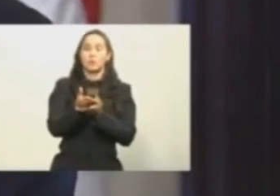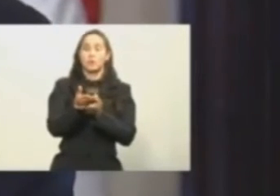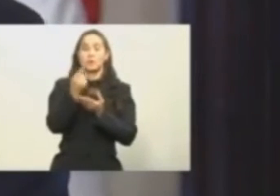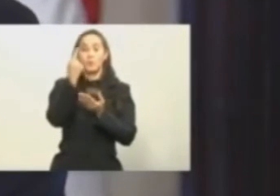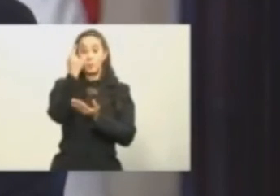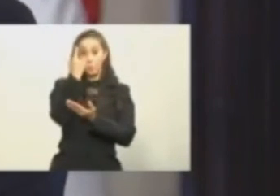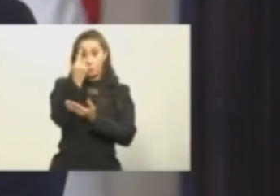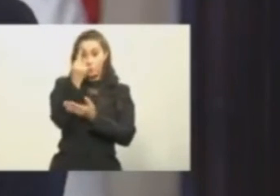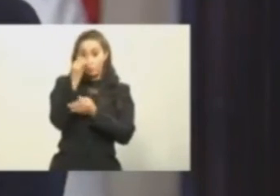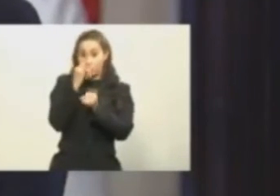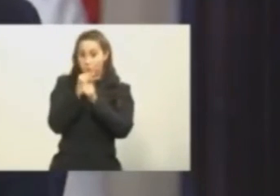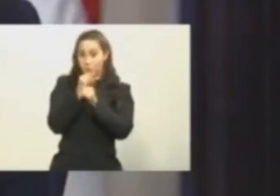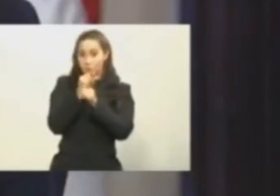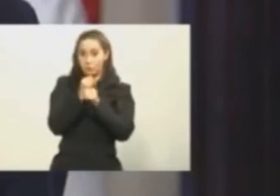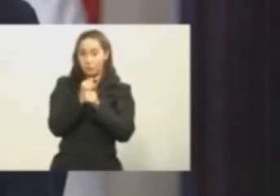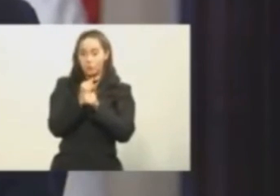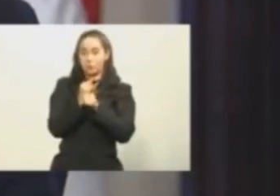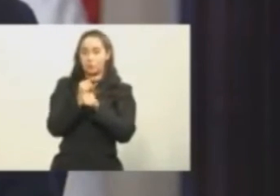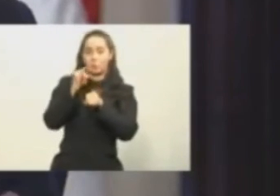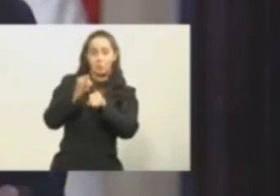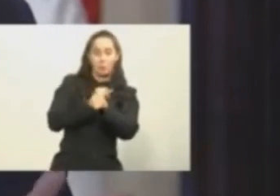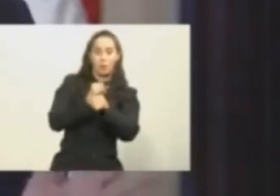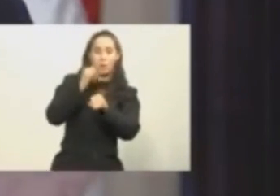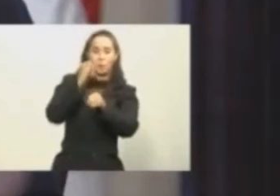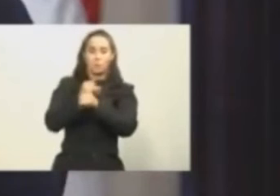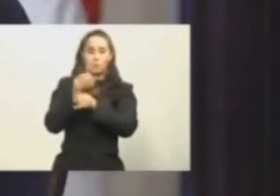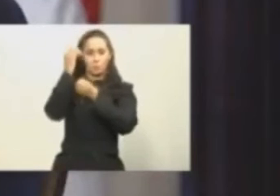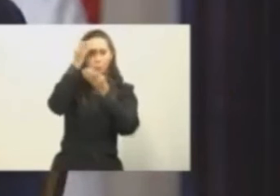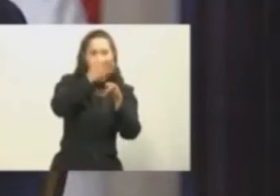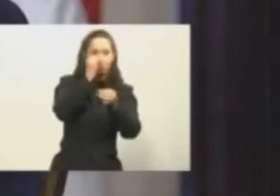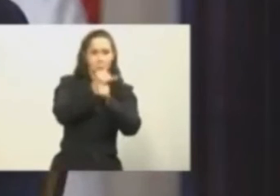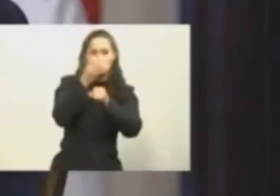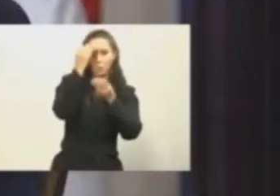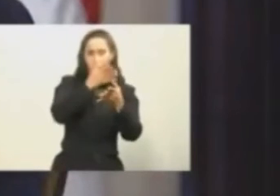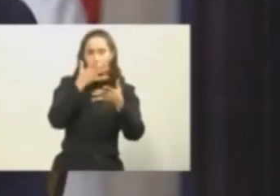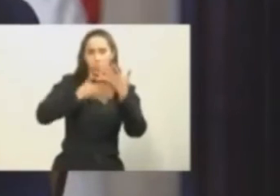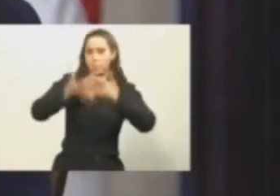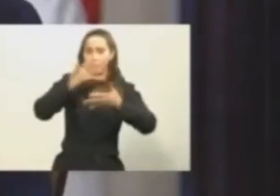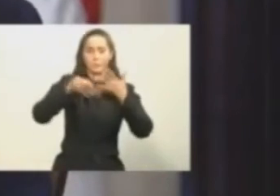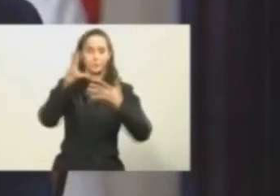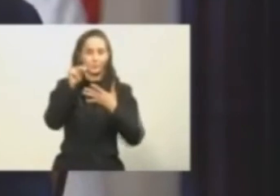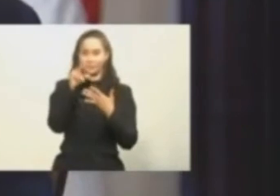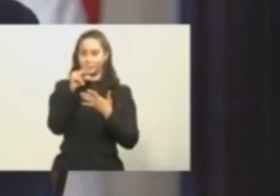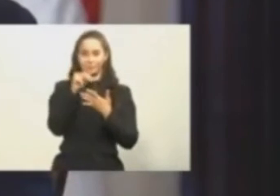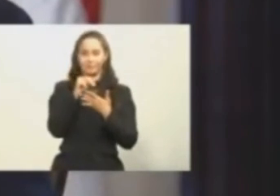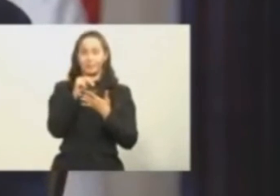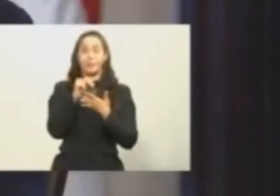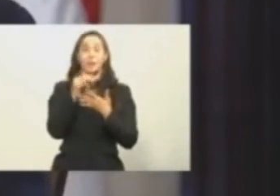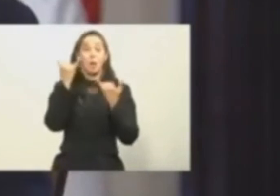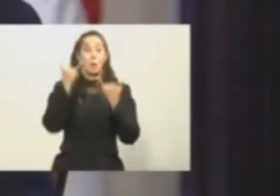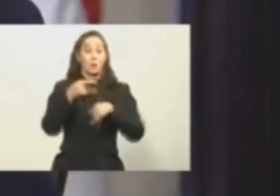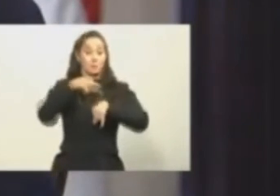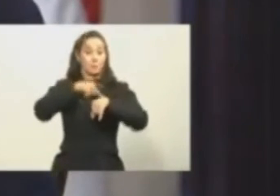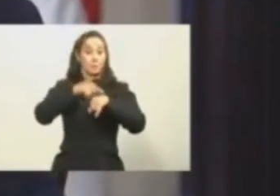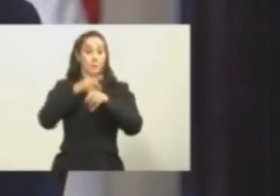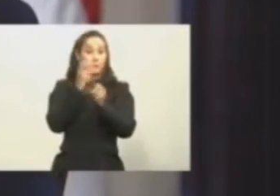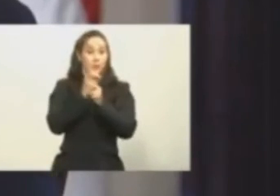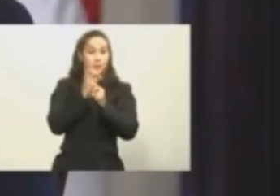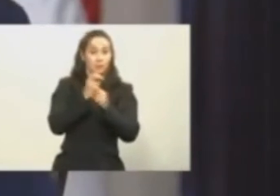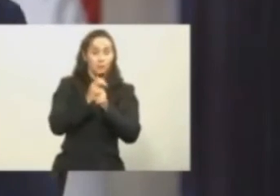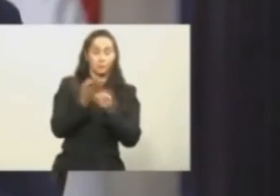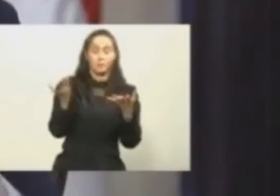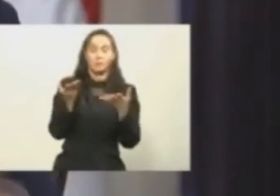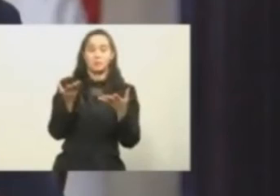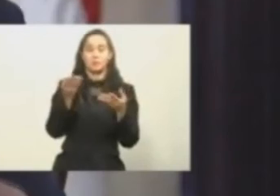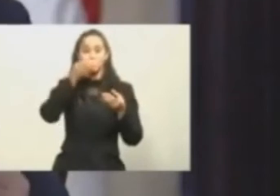vengan por una sola vía, porque si no, entonces nos convertimos en una torre de Babel. Y no van a llegar en momentos tan difíciles, le haríamos un